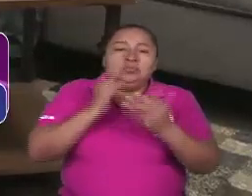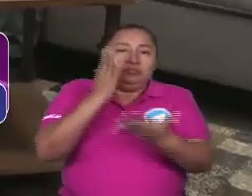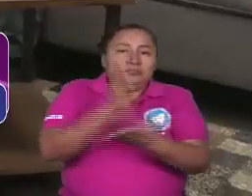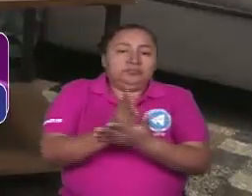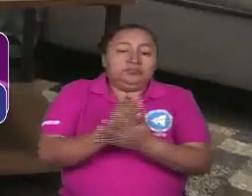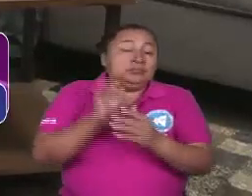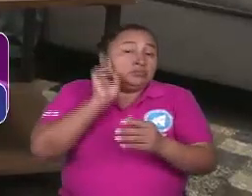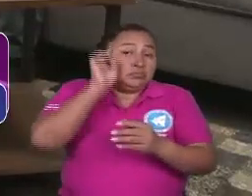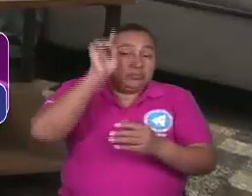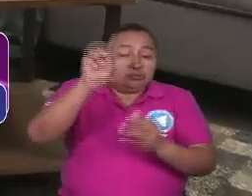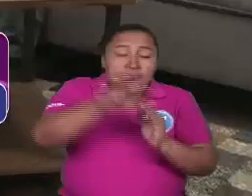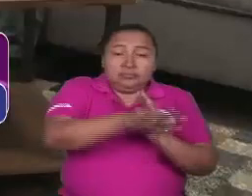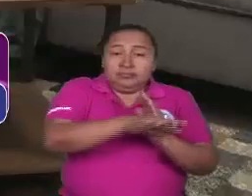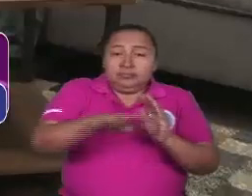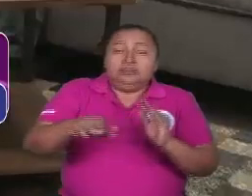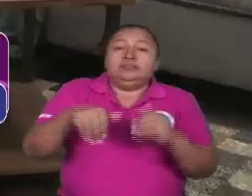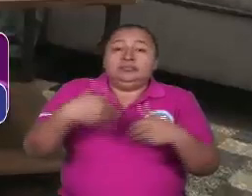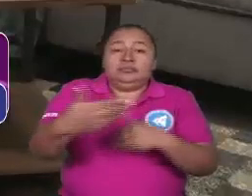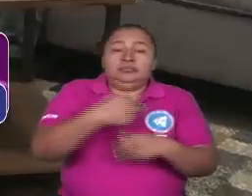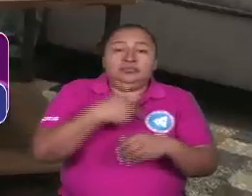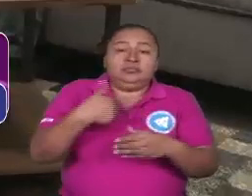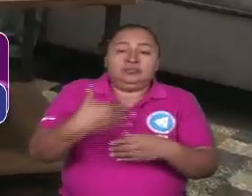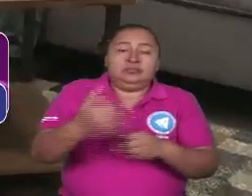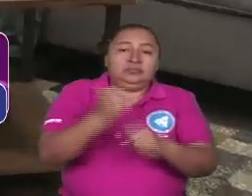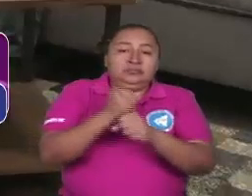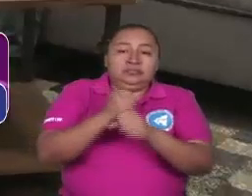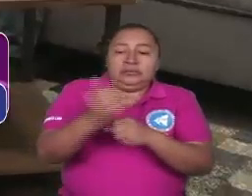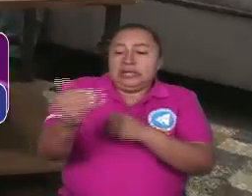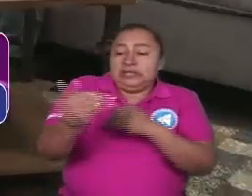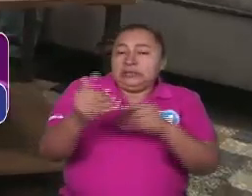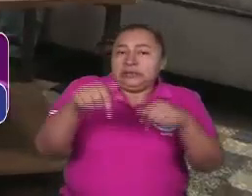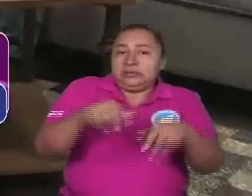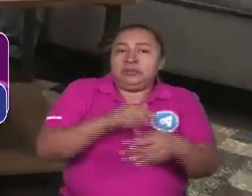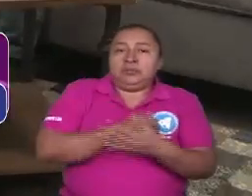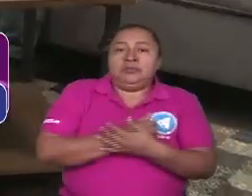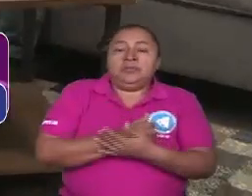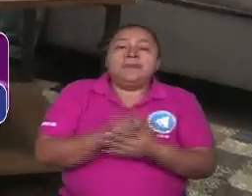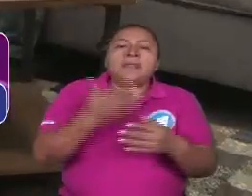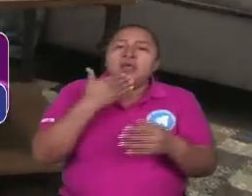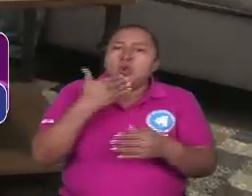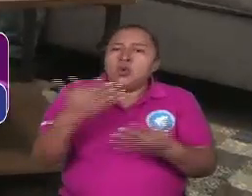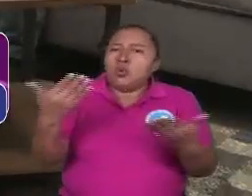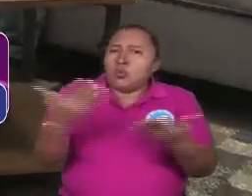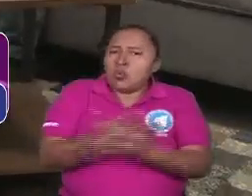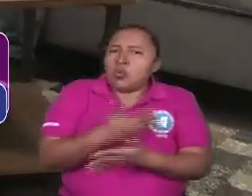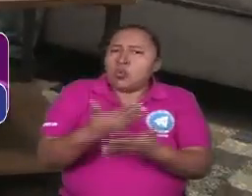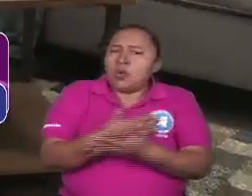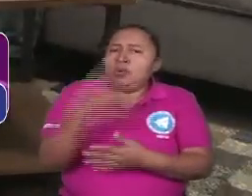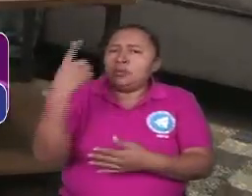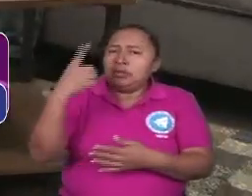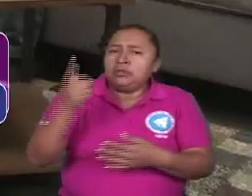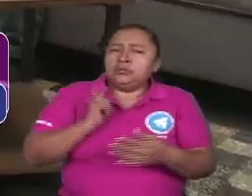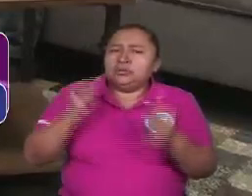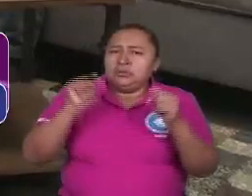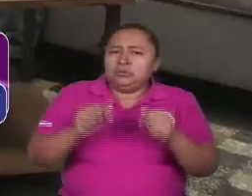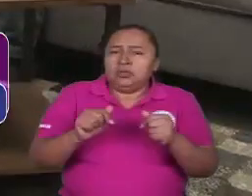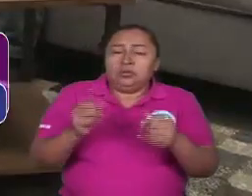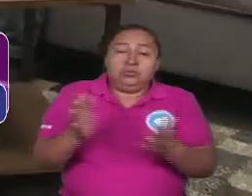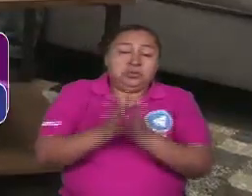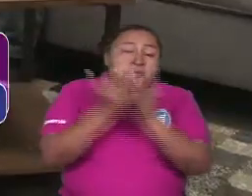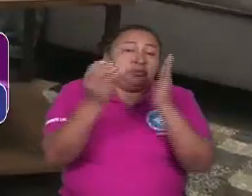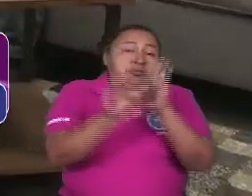desarrollo, que es a las puertas donde estamos ahora. Nuevos derechos garantizados a partir de la nueva constitución inclusiva. Claro,